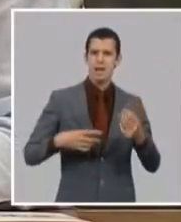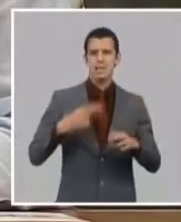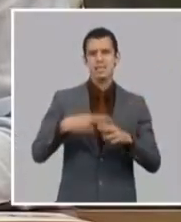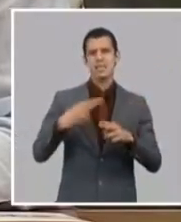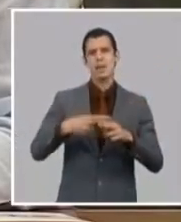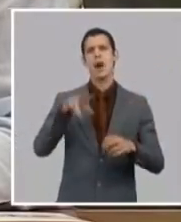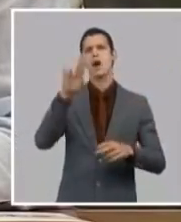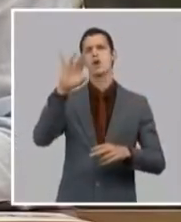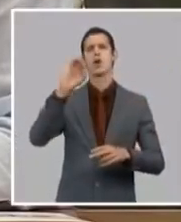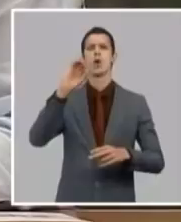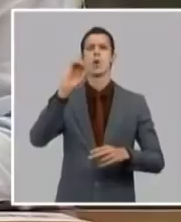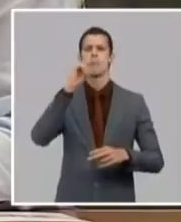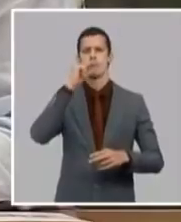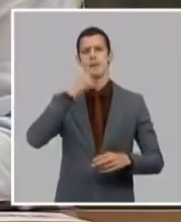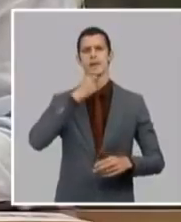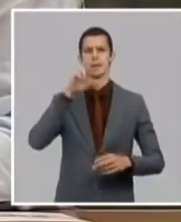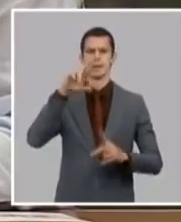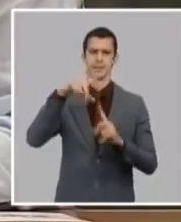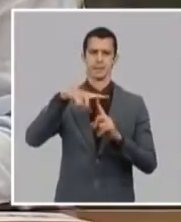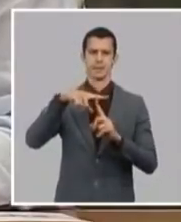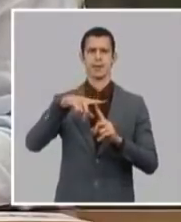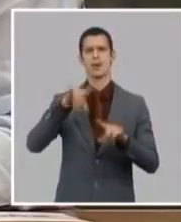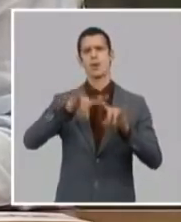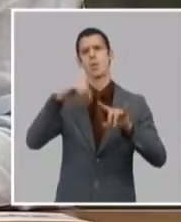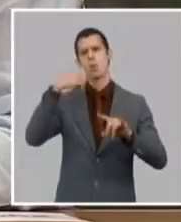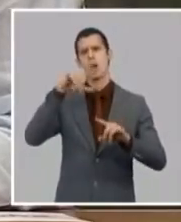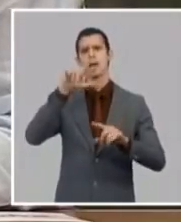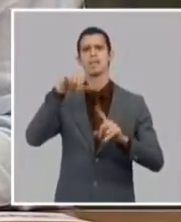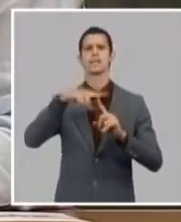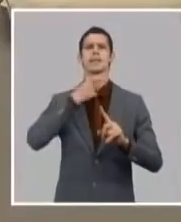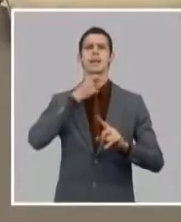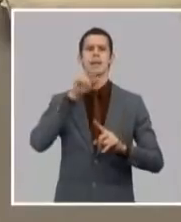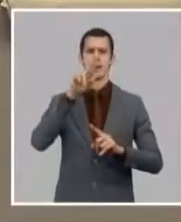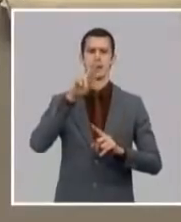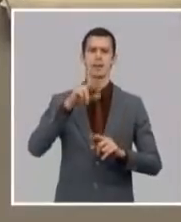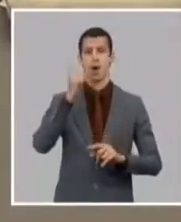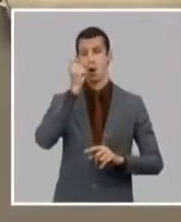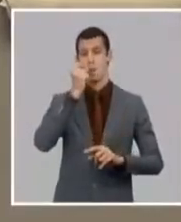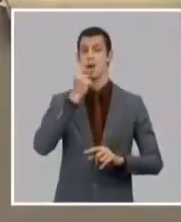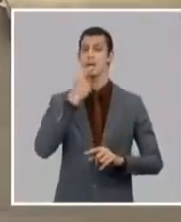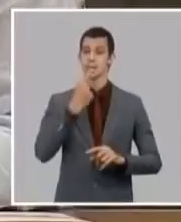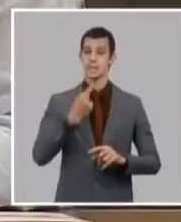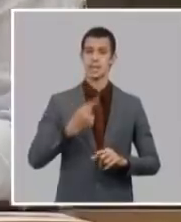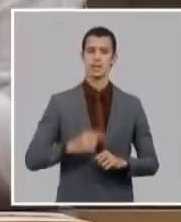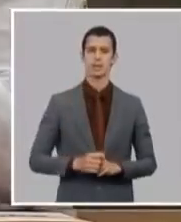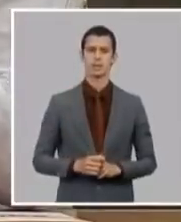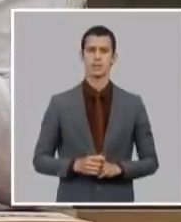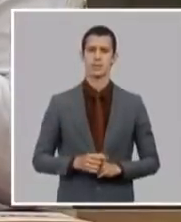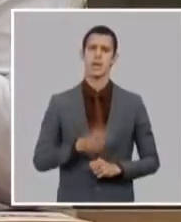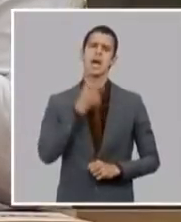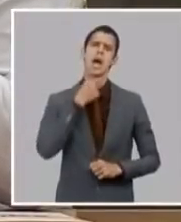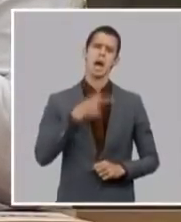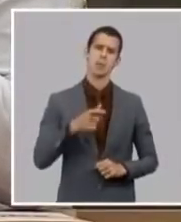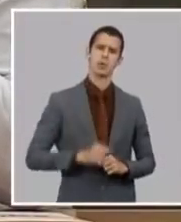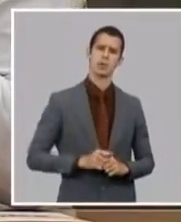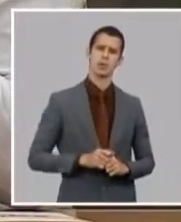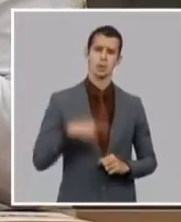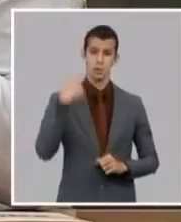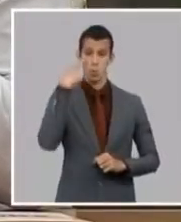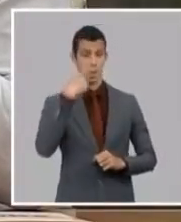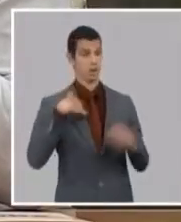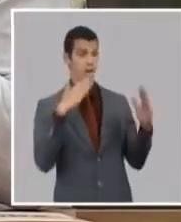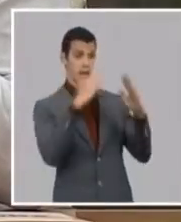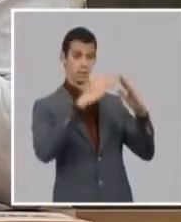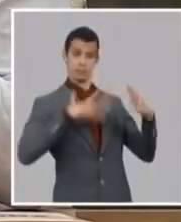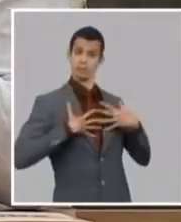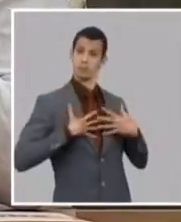esto de una manera yo diría super genial si le interesa mi casa y no me la puede comprar es porque